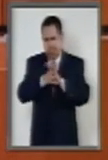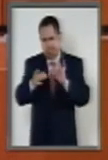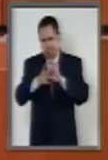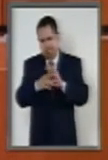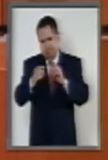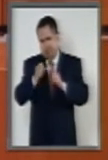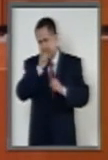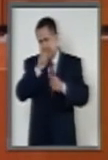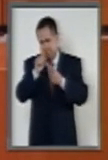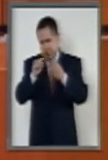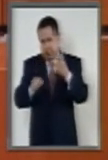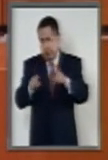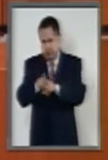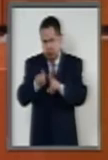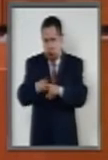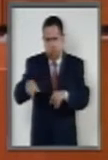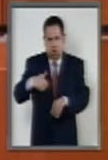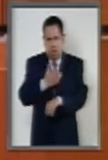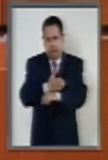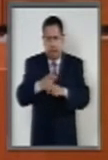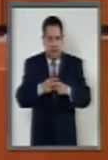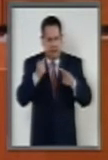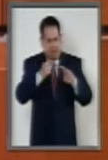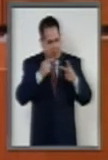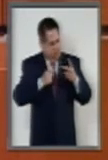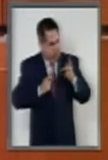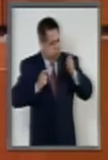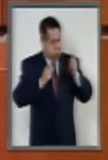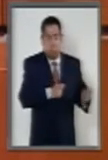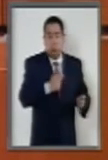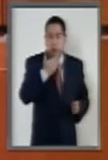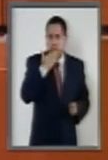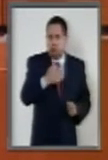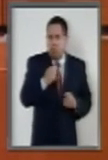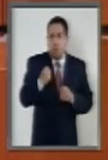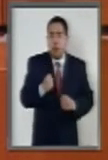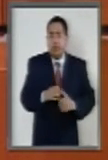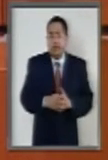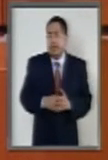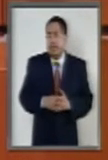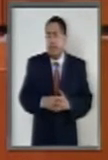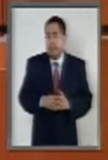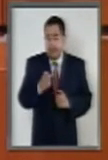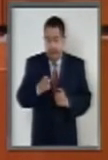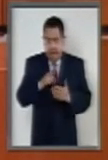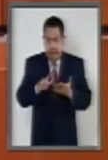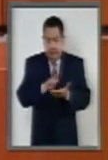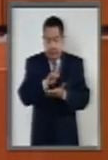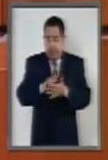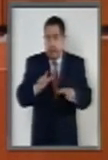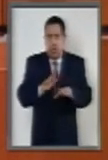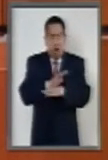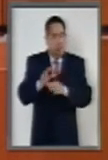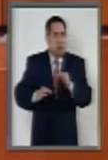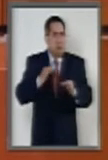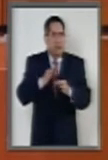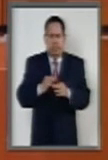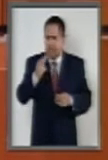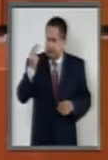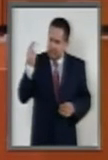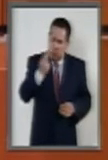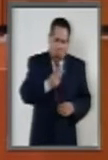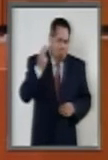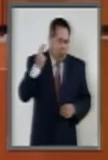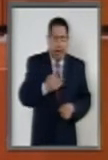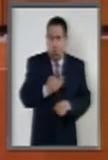que han tomado la palabra. Esta reforma legislativa resulta necesaria en estos momentos,